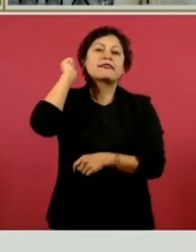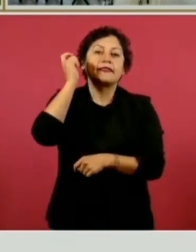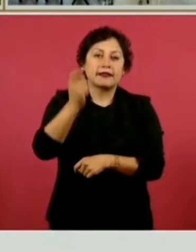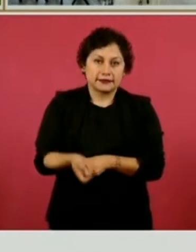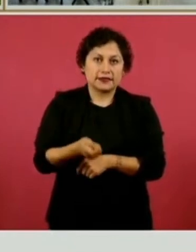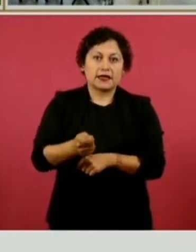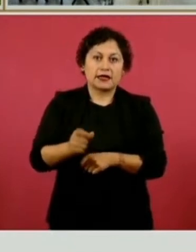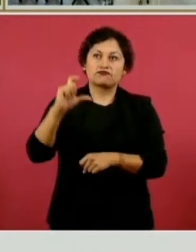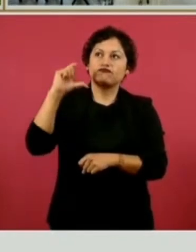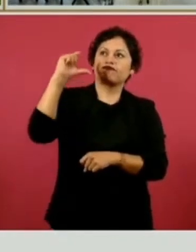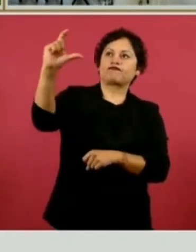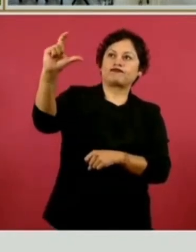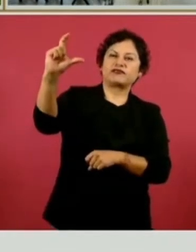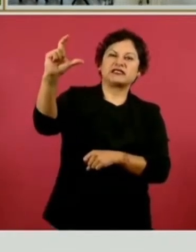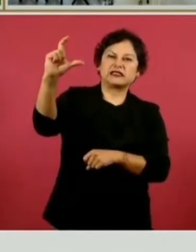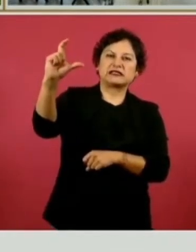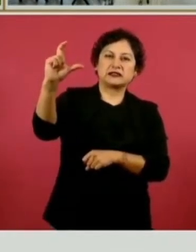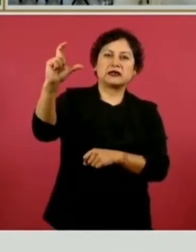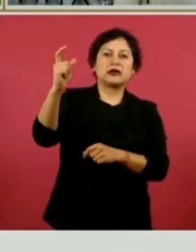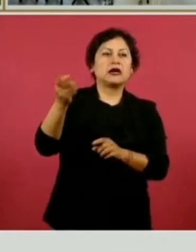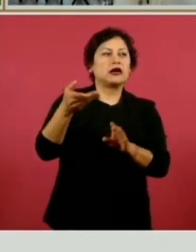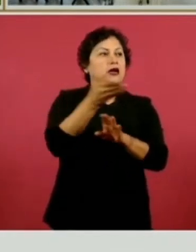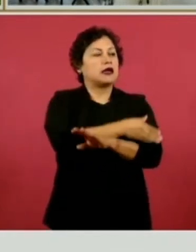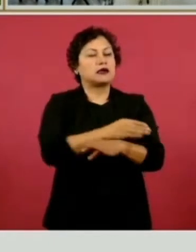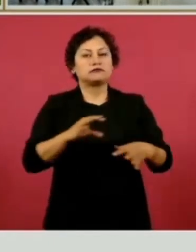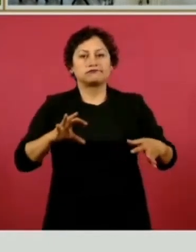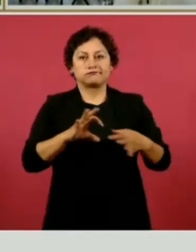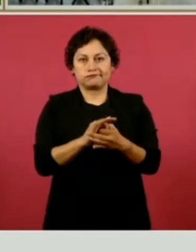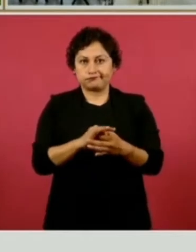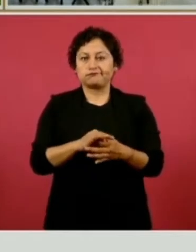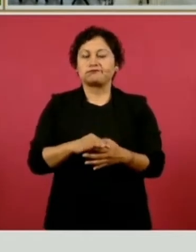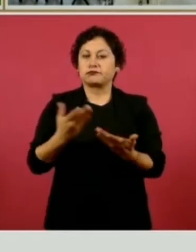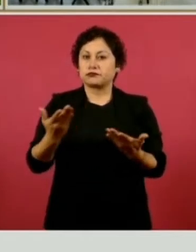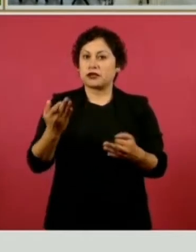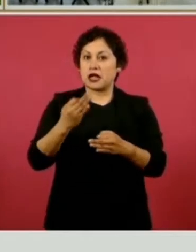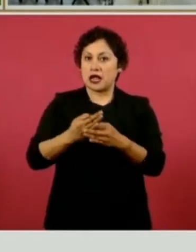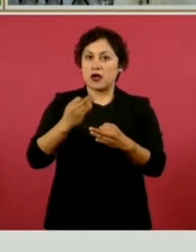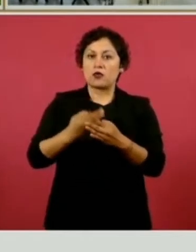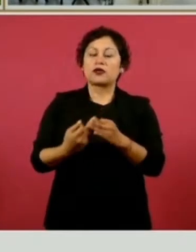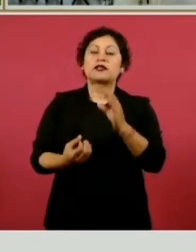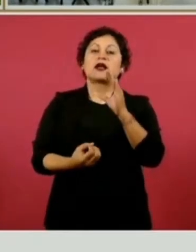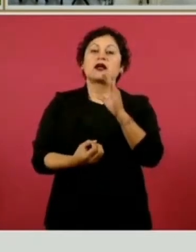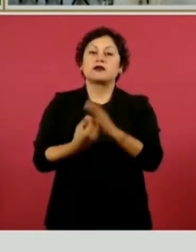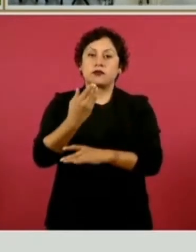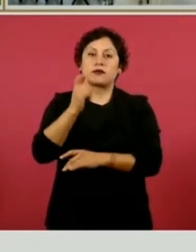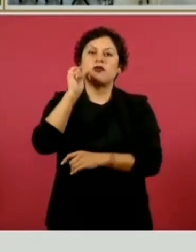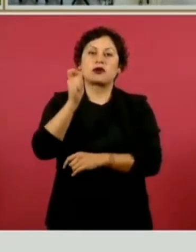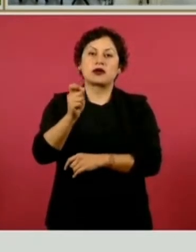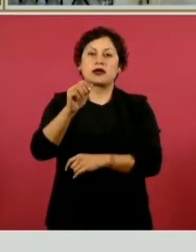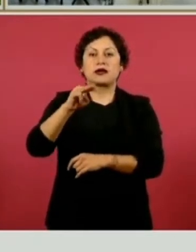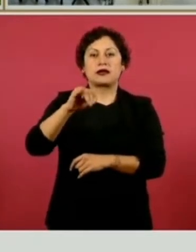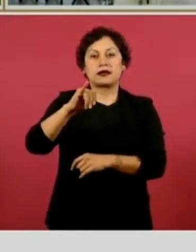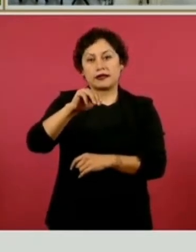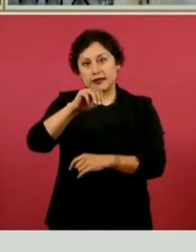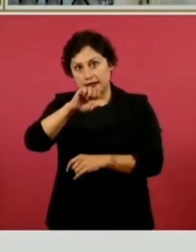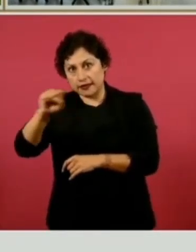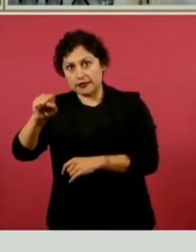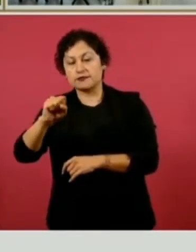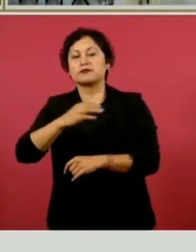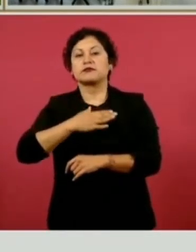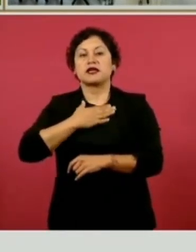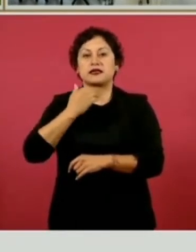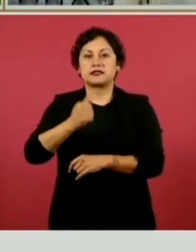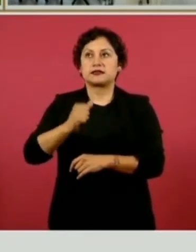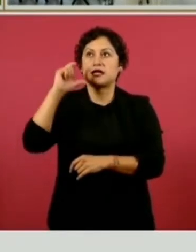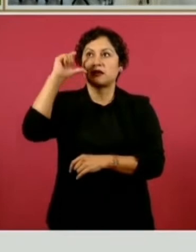un cambio de régimen, ahora es una sola institución que va a operar todos los centros de salud, que se llama IMSS-Bienestar, cambios de tarjas,